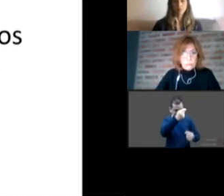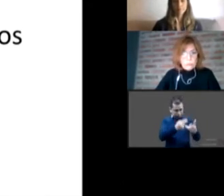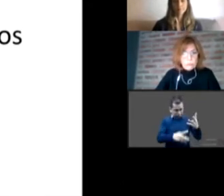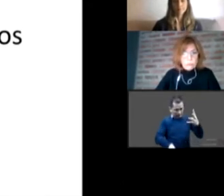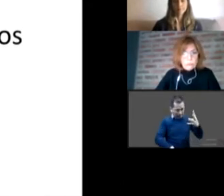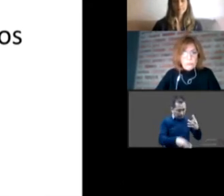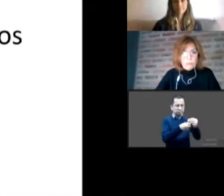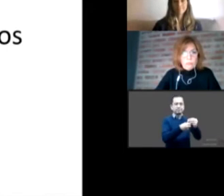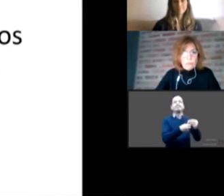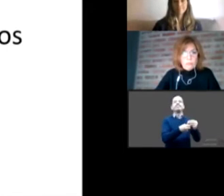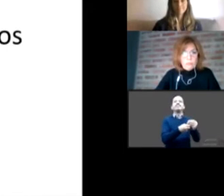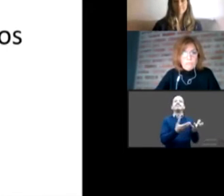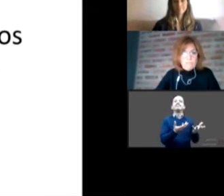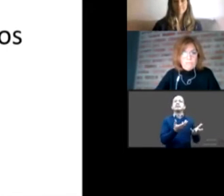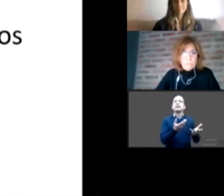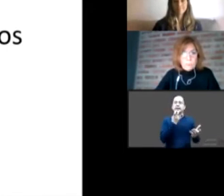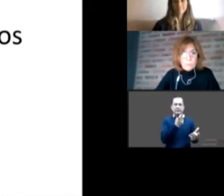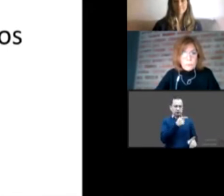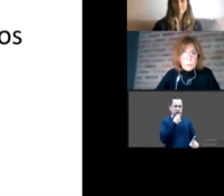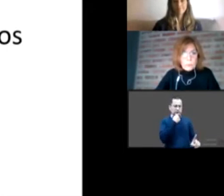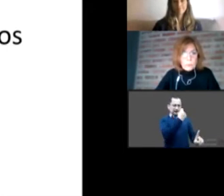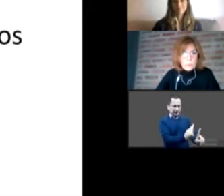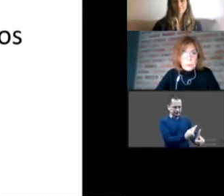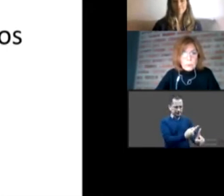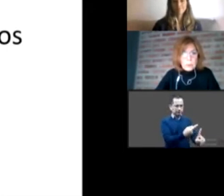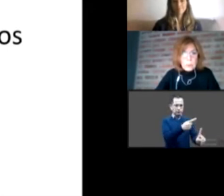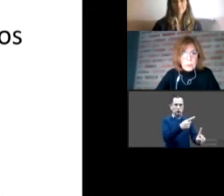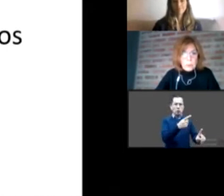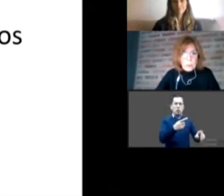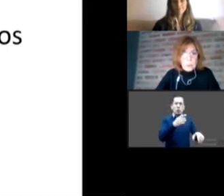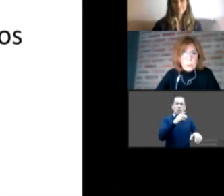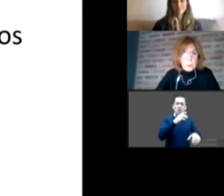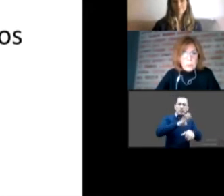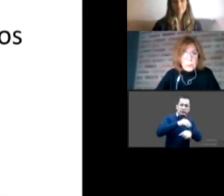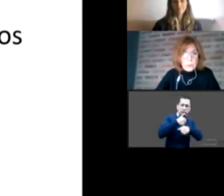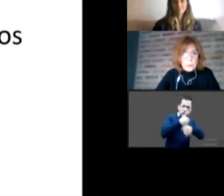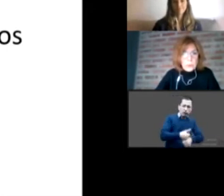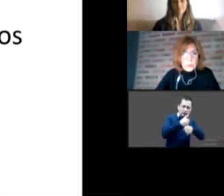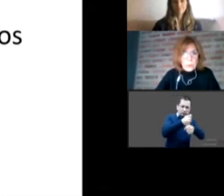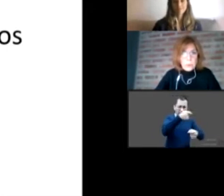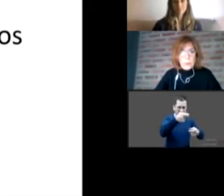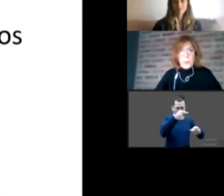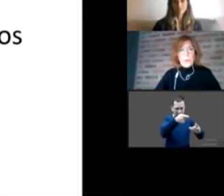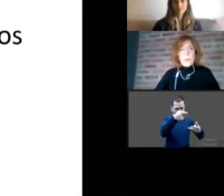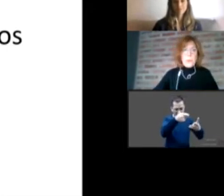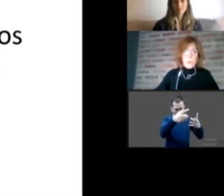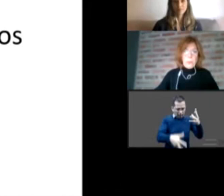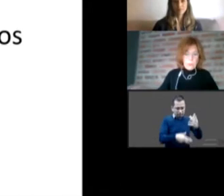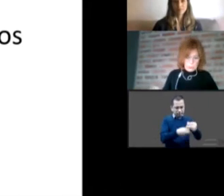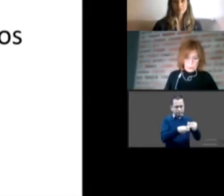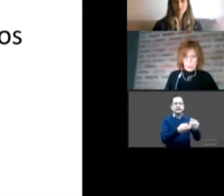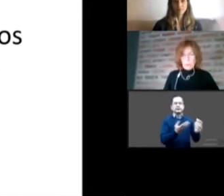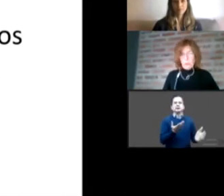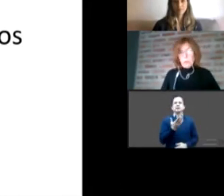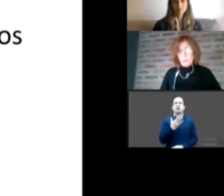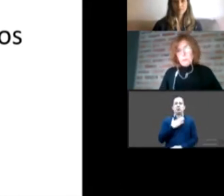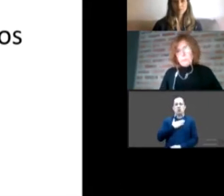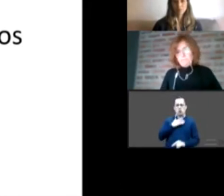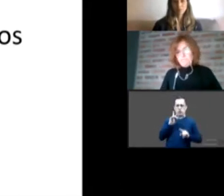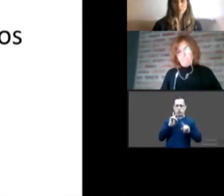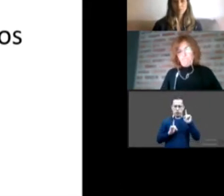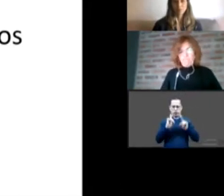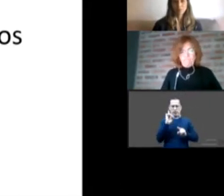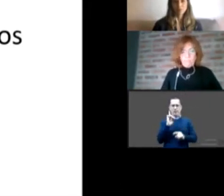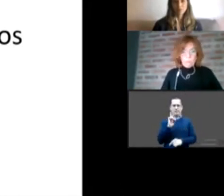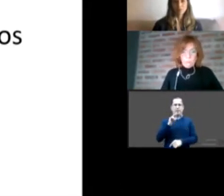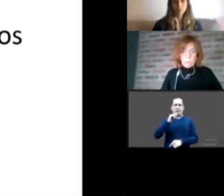interrogaba, ¿cómo sociedad, y en este caso mexicana, pero sociedad mundial, sociedad latinoamericana